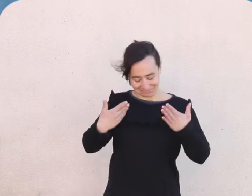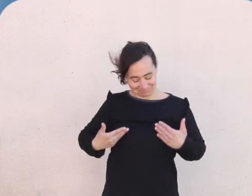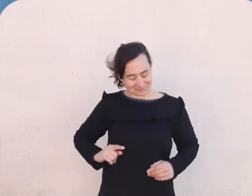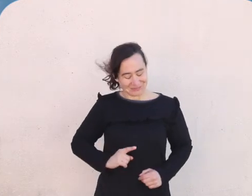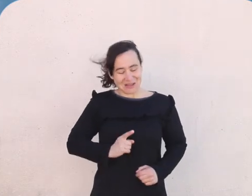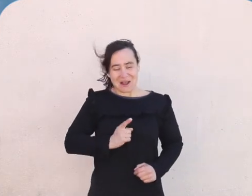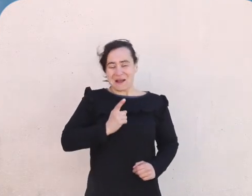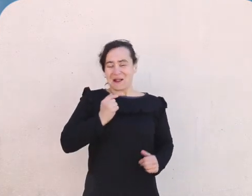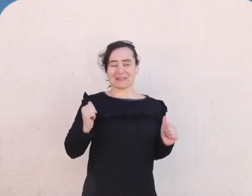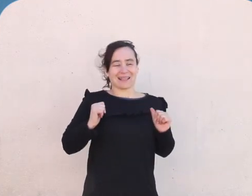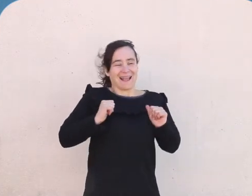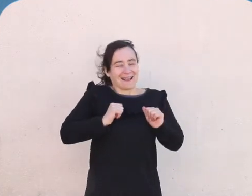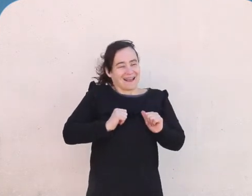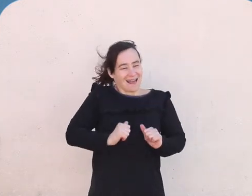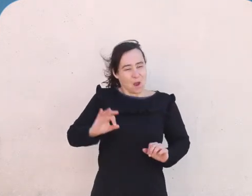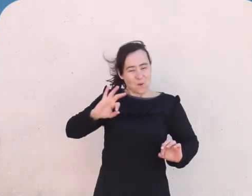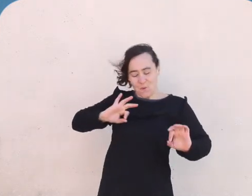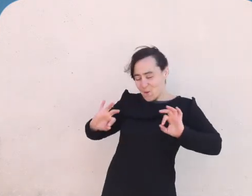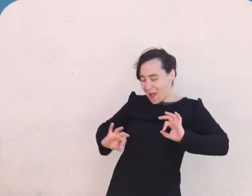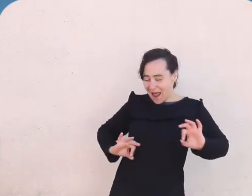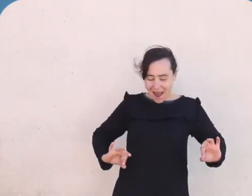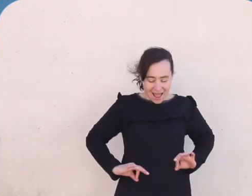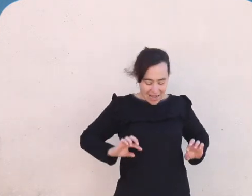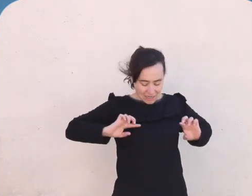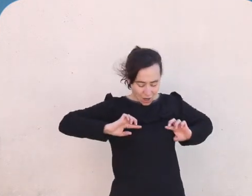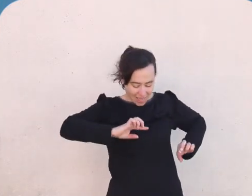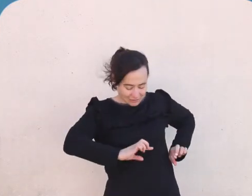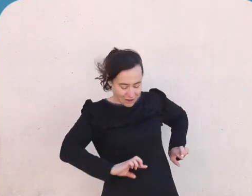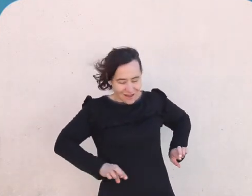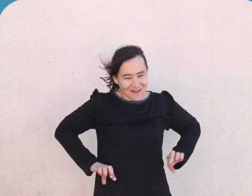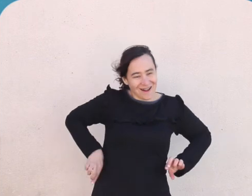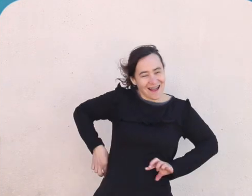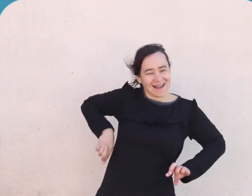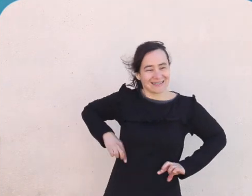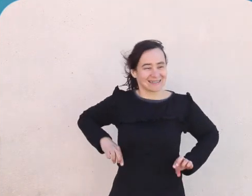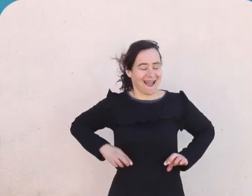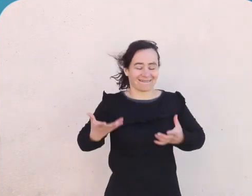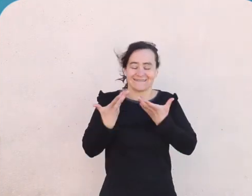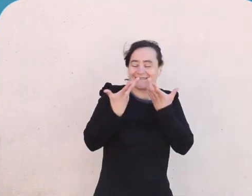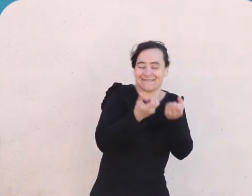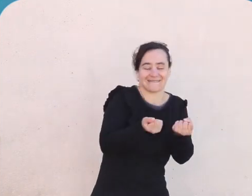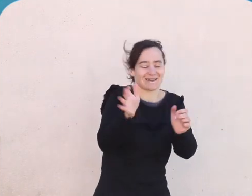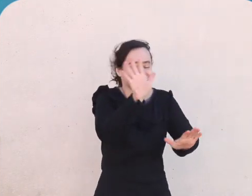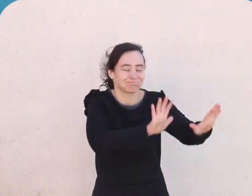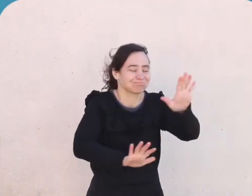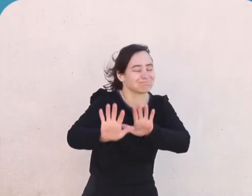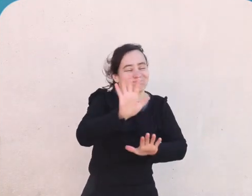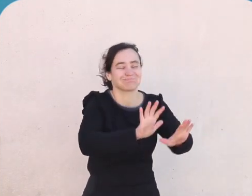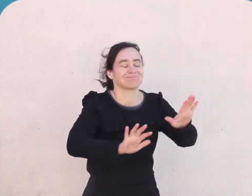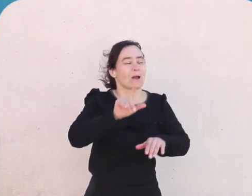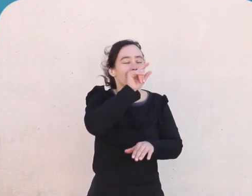raya a la fiesta a encontrarse con los demás peces, muy orgullosa de su traje alunarado de